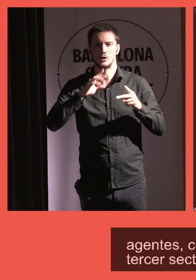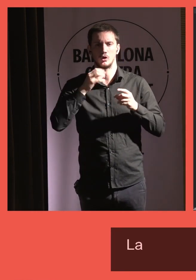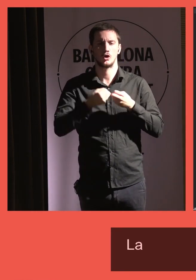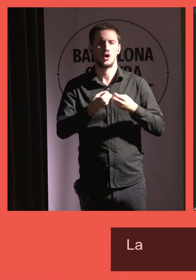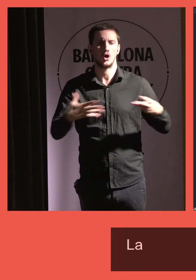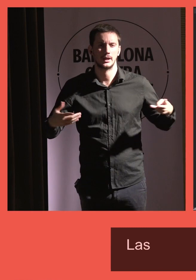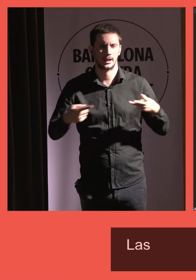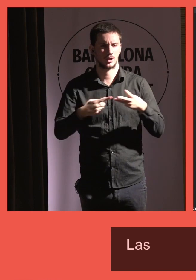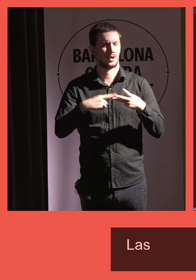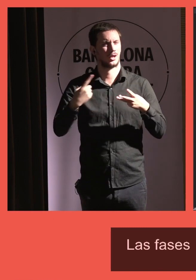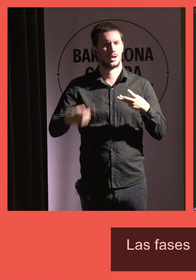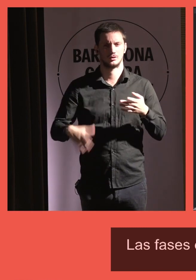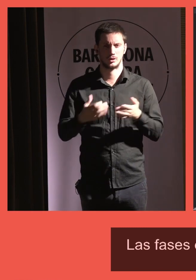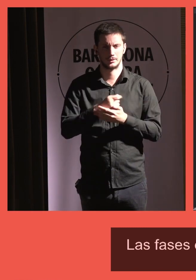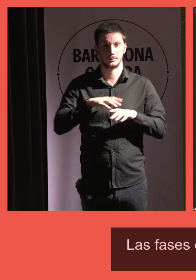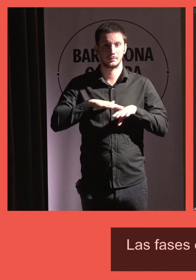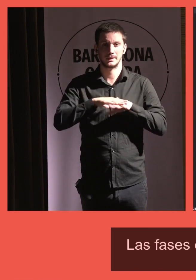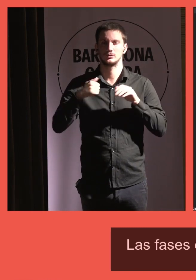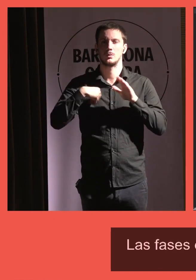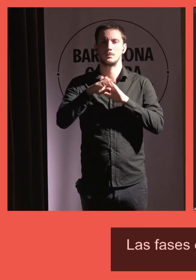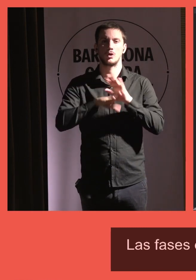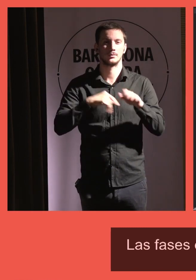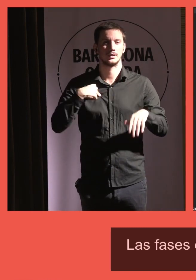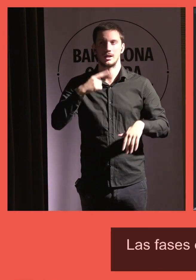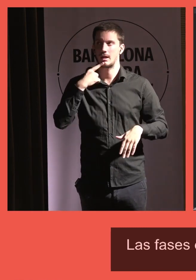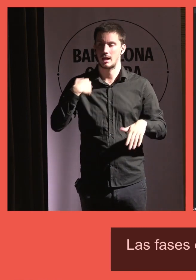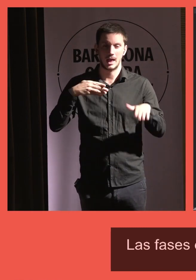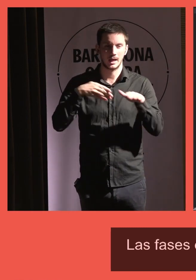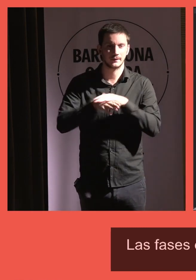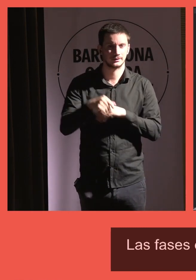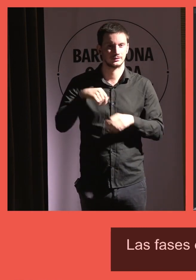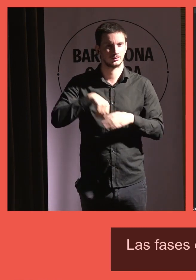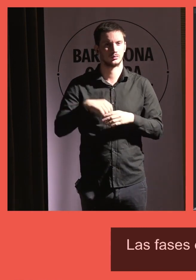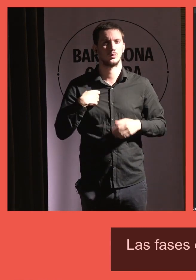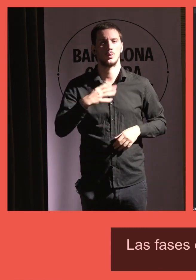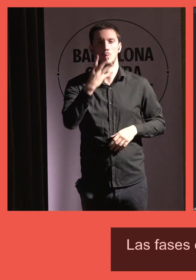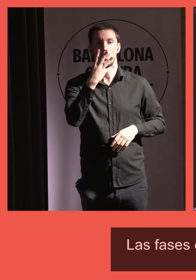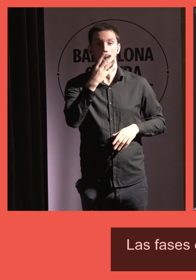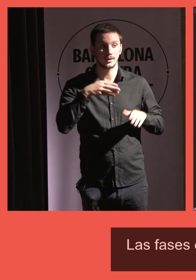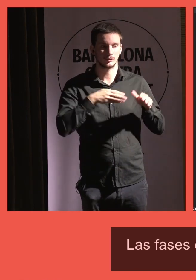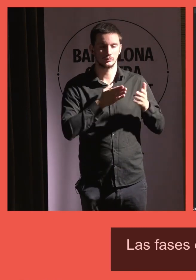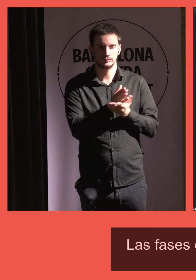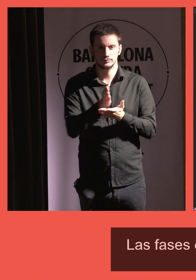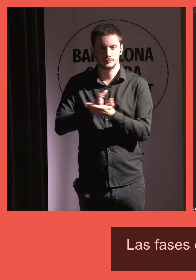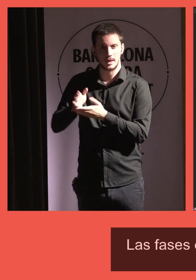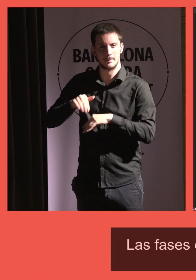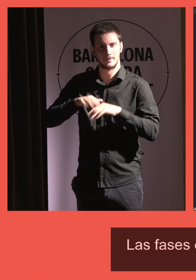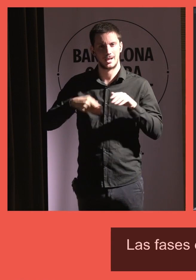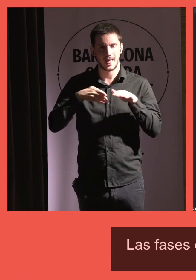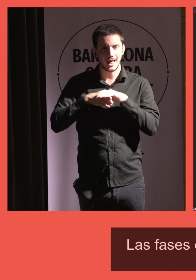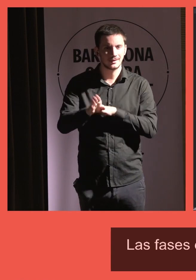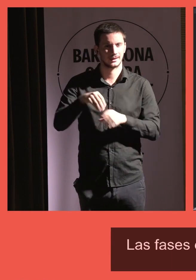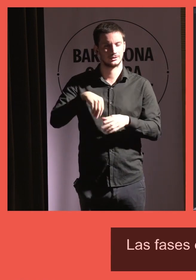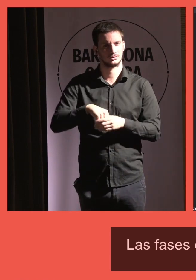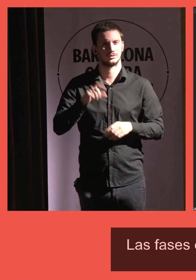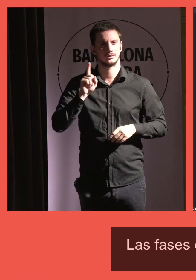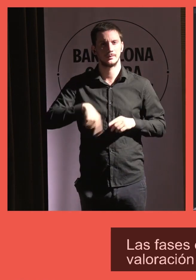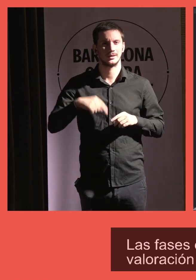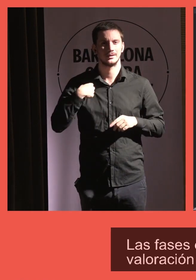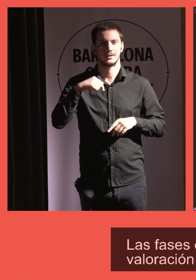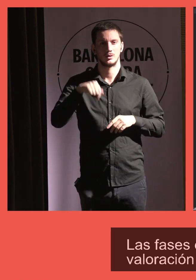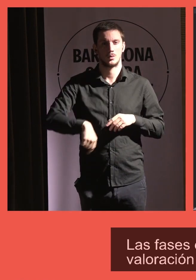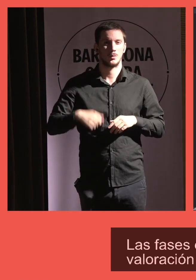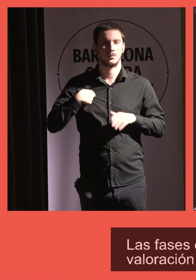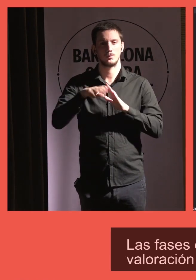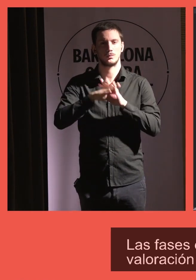fases del programa, obviamente, pues son acceso, es decir, tenemos esas cuatro vías de acceso, valoración, nuestros profesionales del programa de